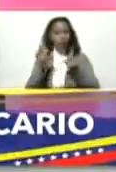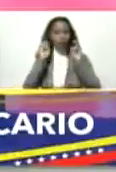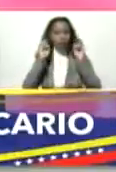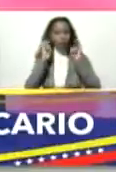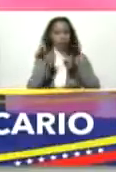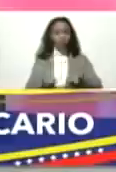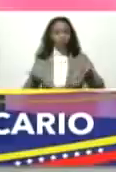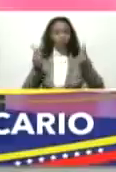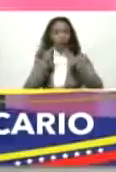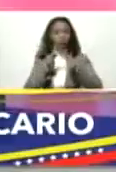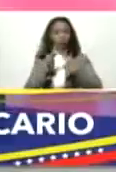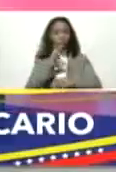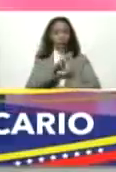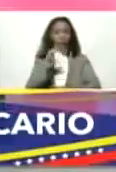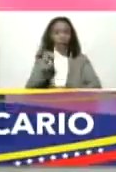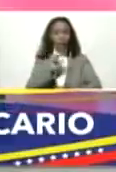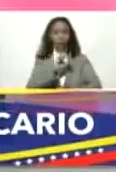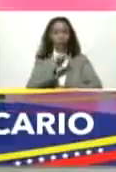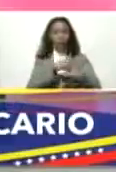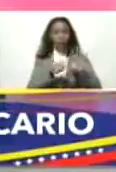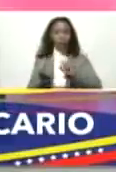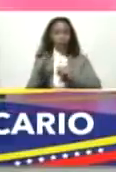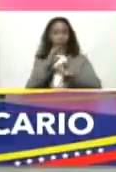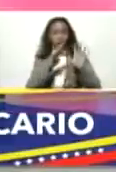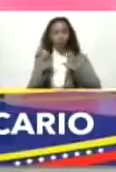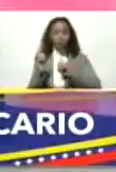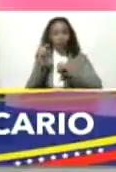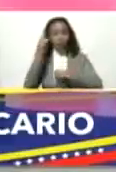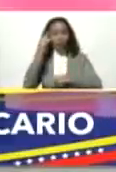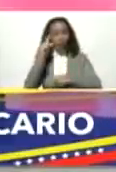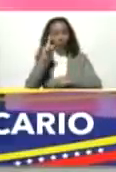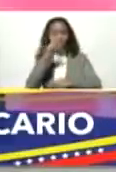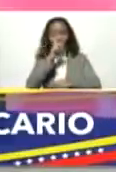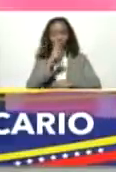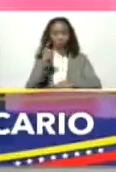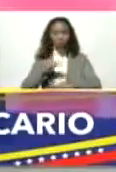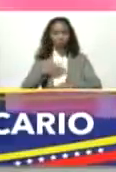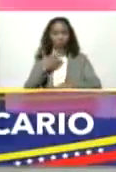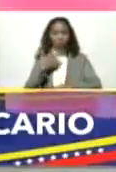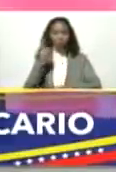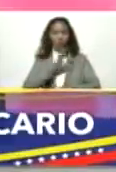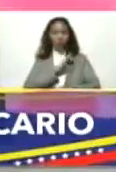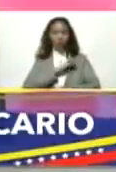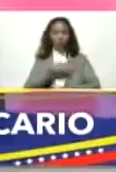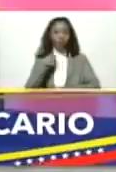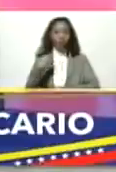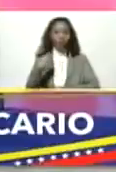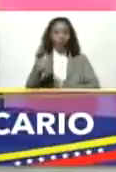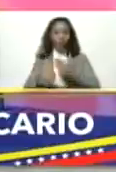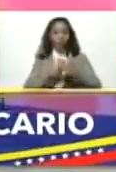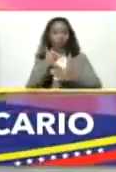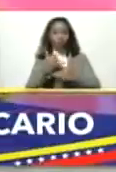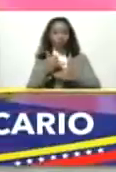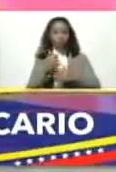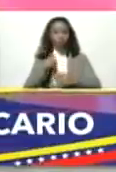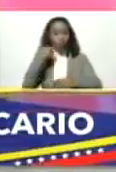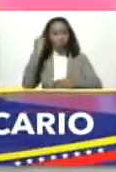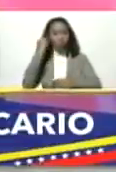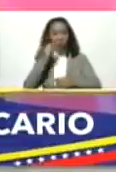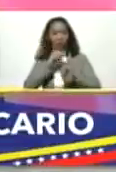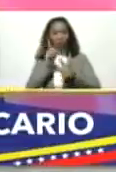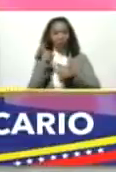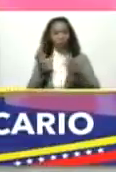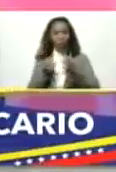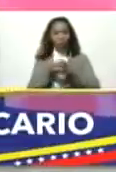valor a 30, 60, 90 días y un año que puedan tener financiamiento para sus proyectos. Así que yo creo que en su